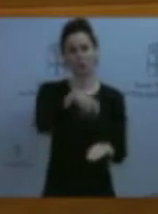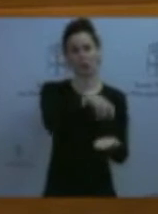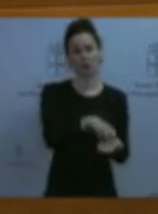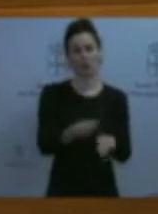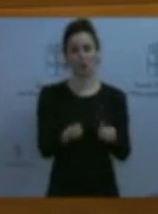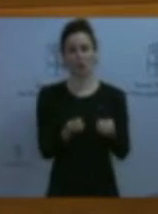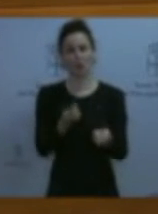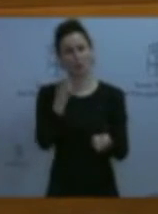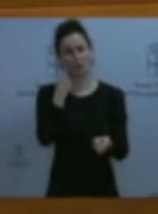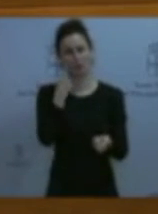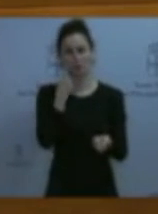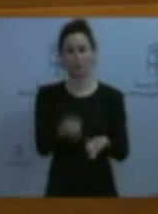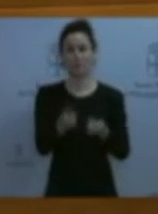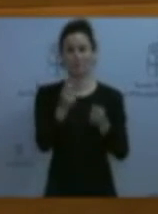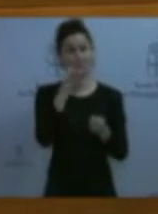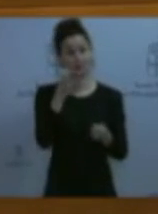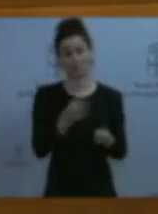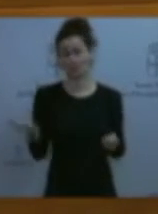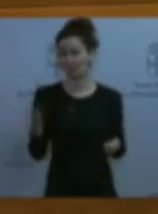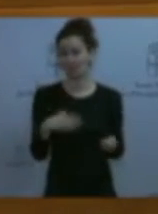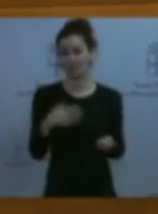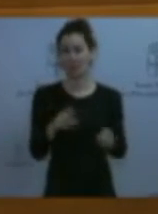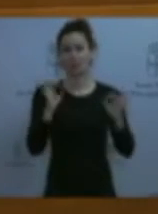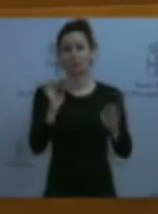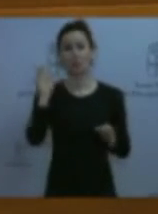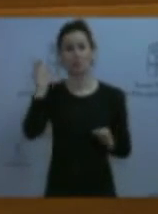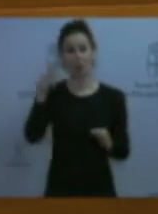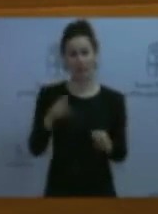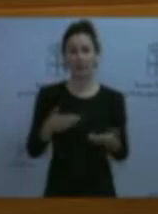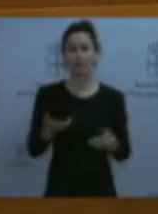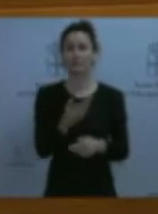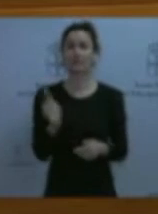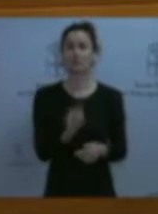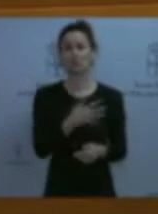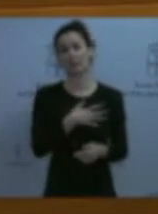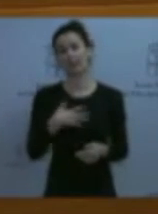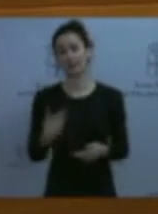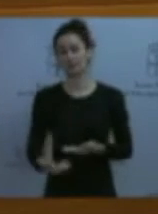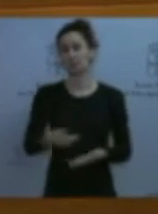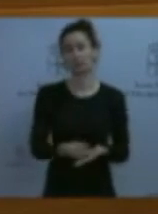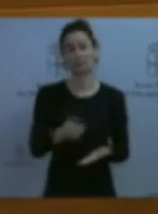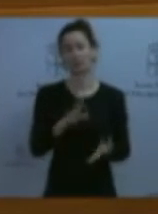que no es una realidad, por ejemplo, en Luarca, y que queremos y nos reclaman que se cubran.